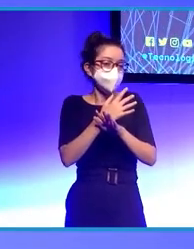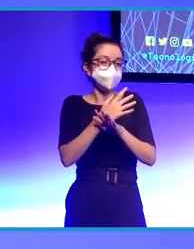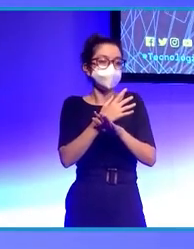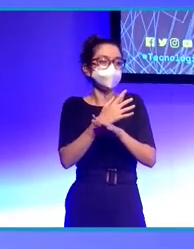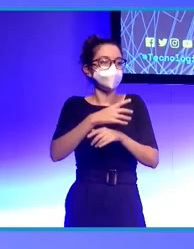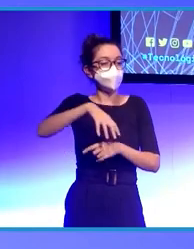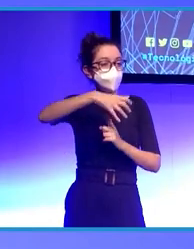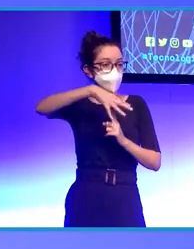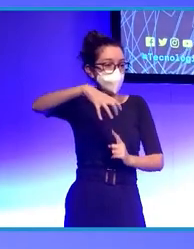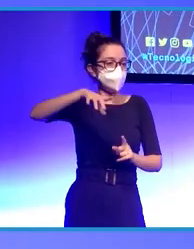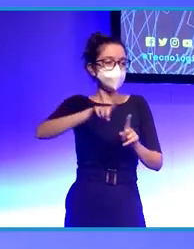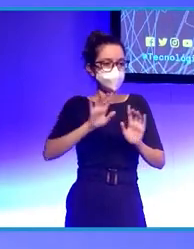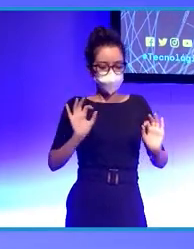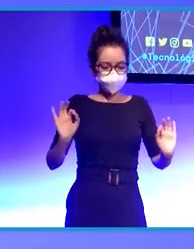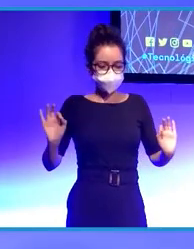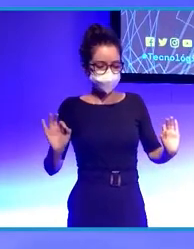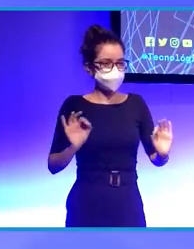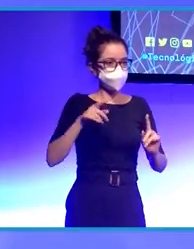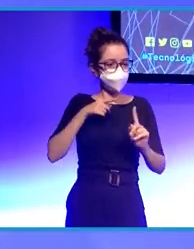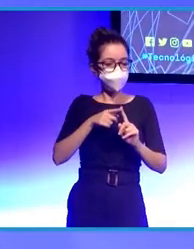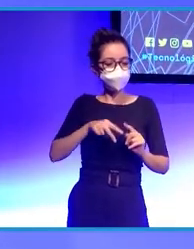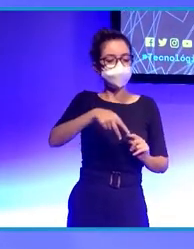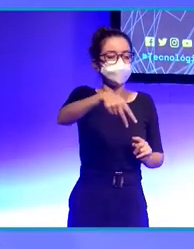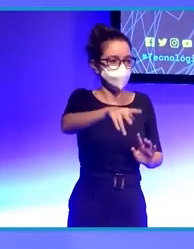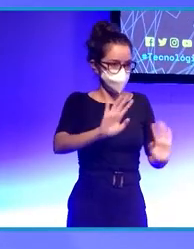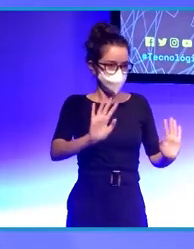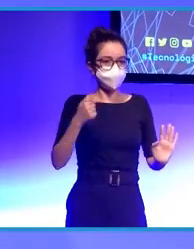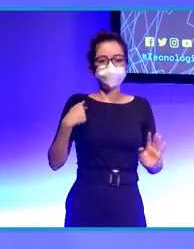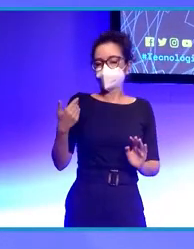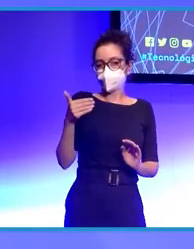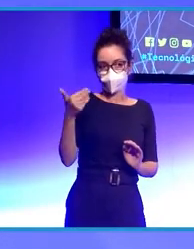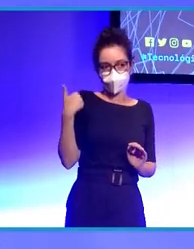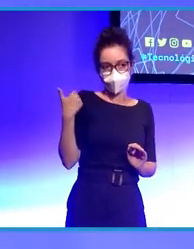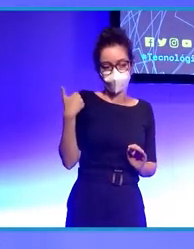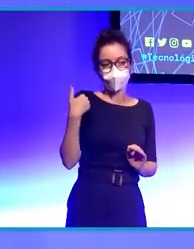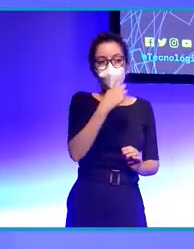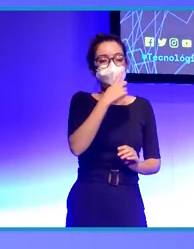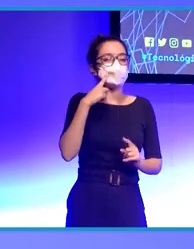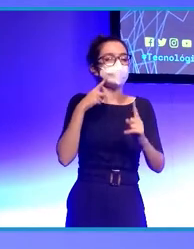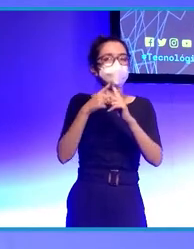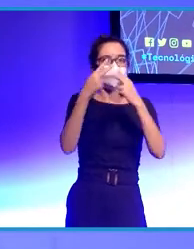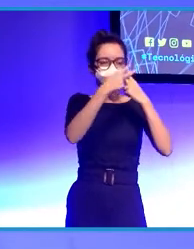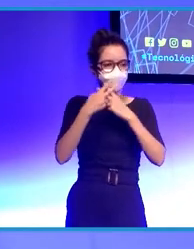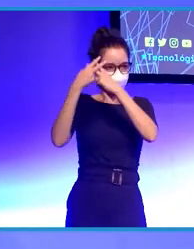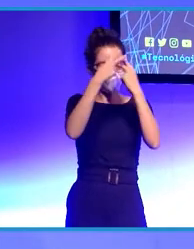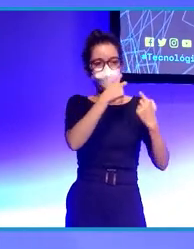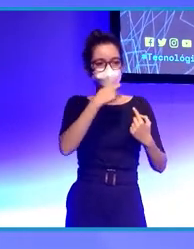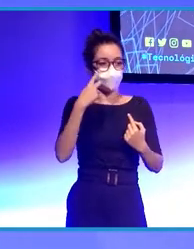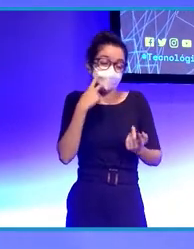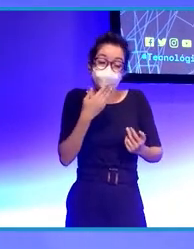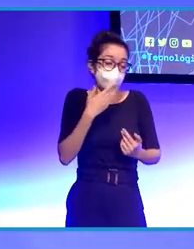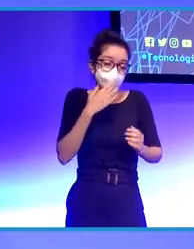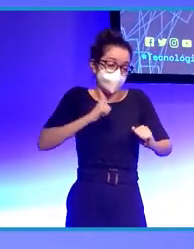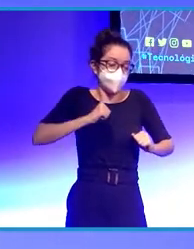del escenario. El caso es que el otro día fui al oculista a graduarme la vista, cosas de la edad. Y cuando fui a recoger las gafas